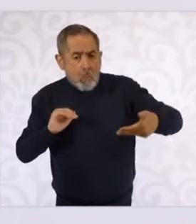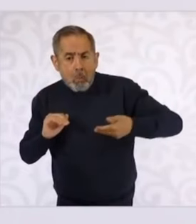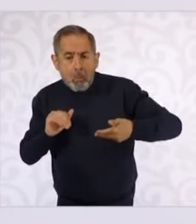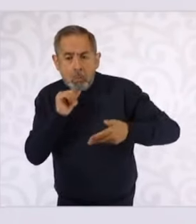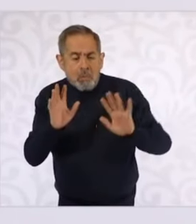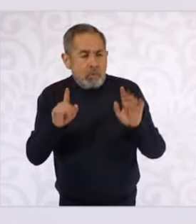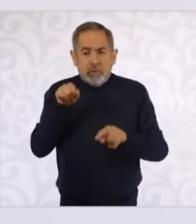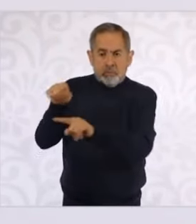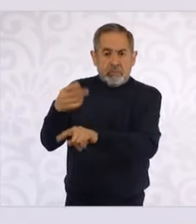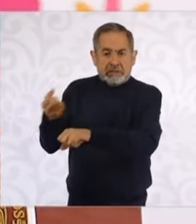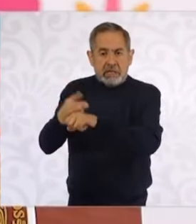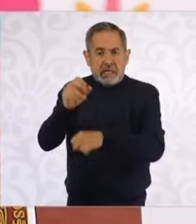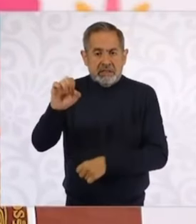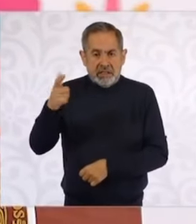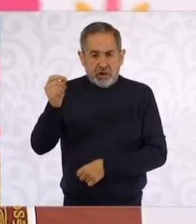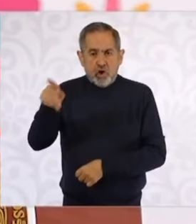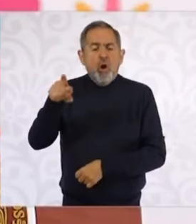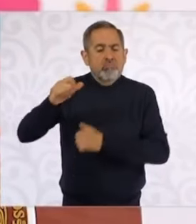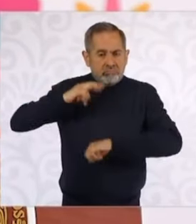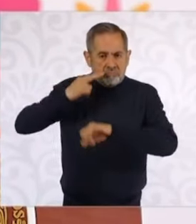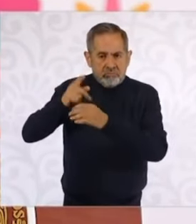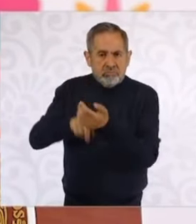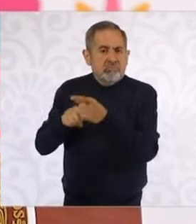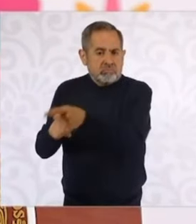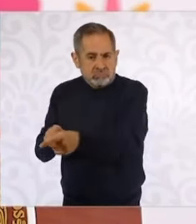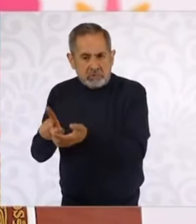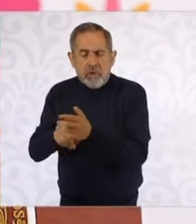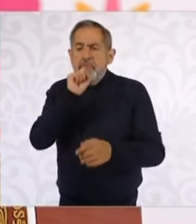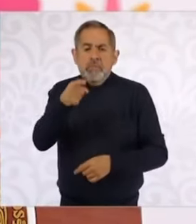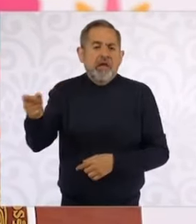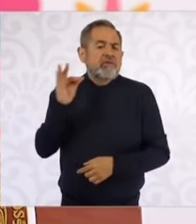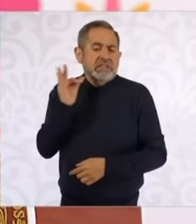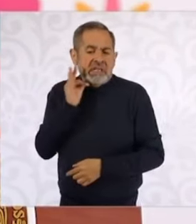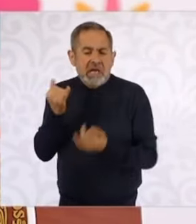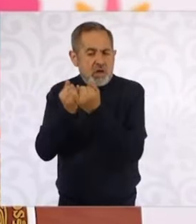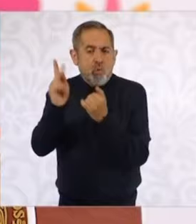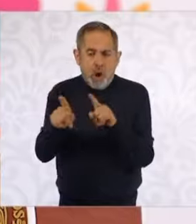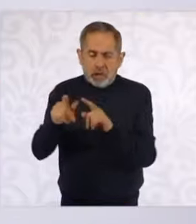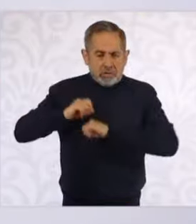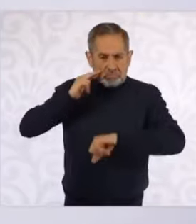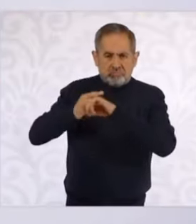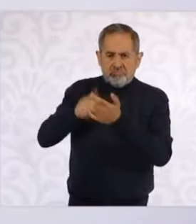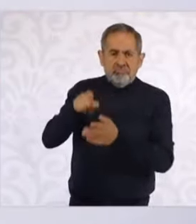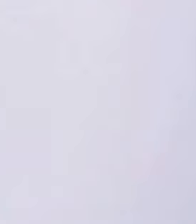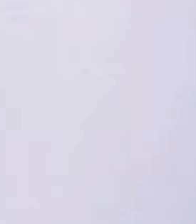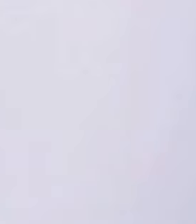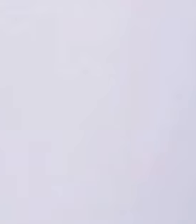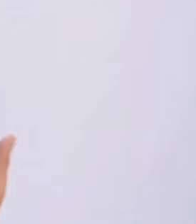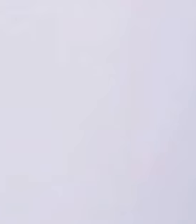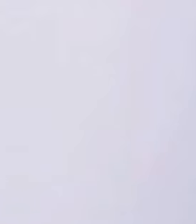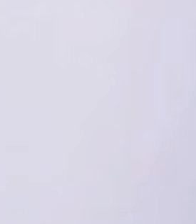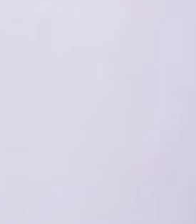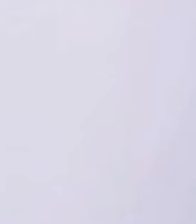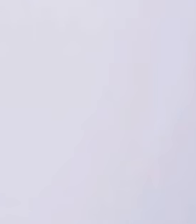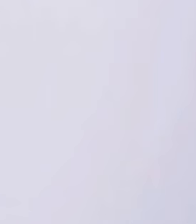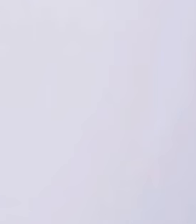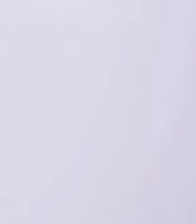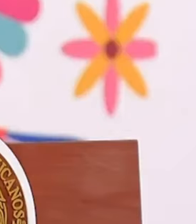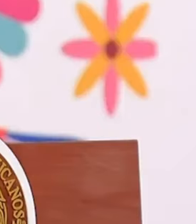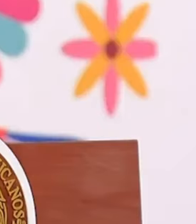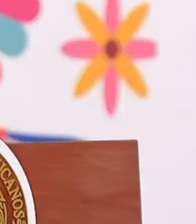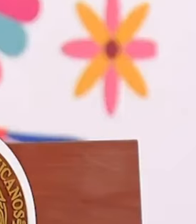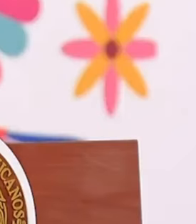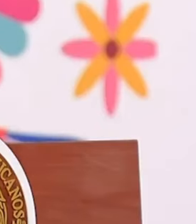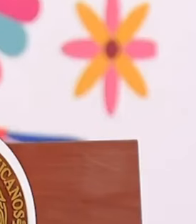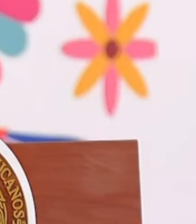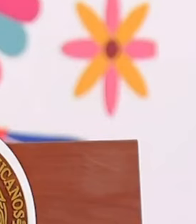Secretaría de Gobernación, tiene la orientación y también la Fiscalía. Es un caso que está en manos de la Fiscalía General de la República, ya han detenido a